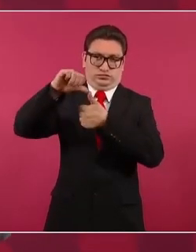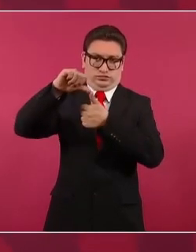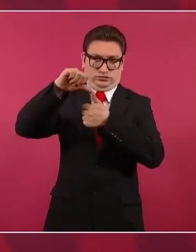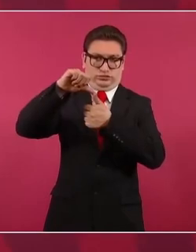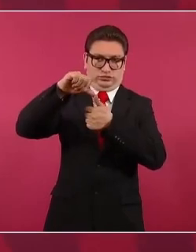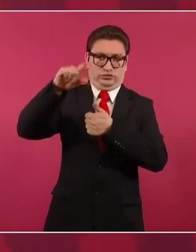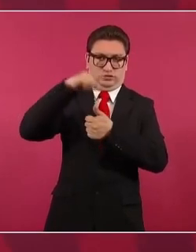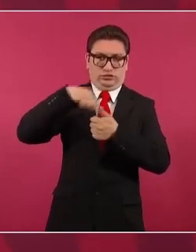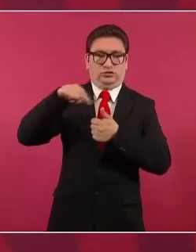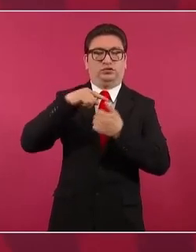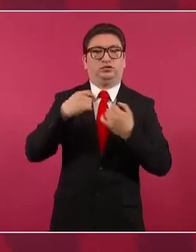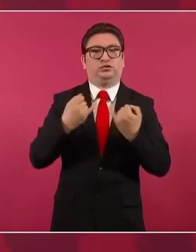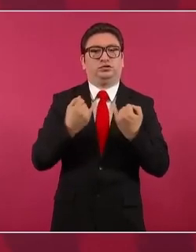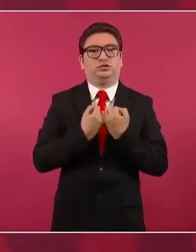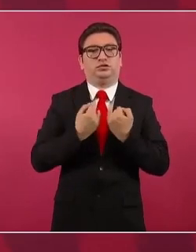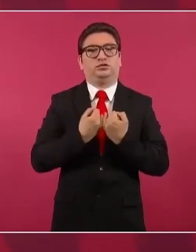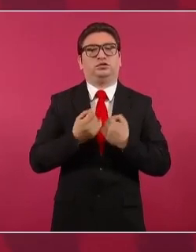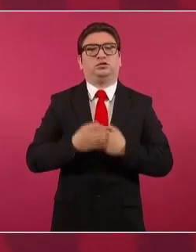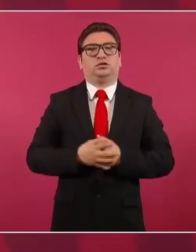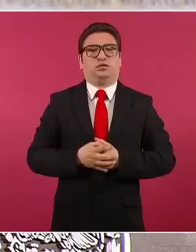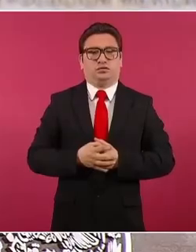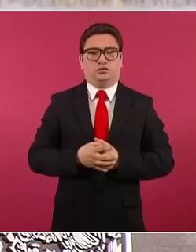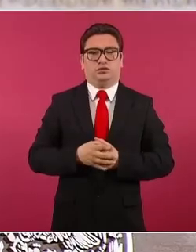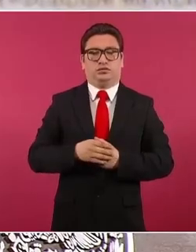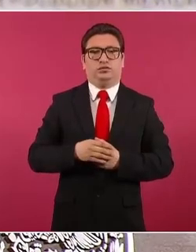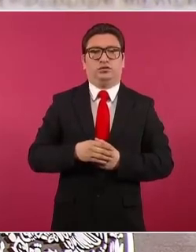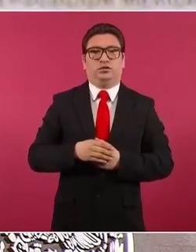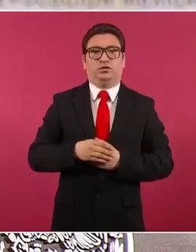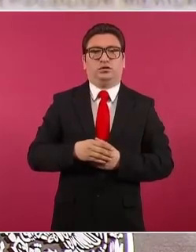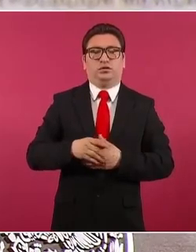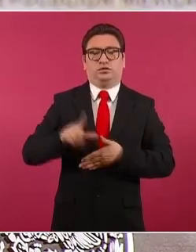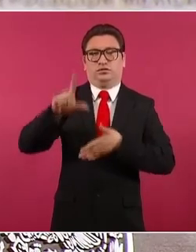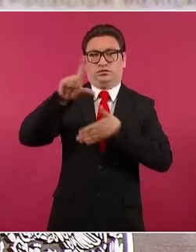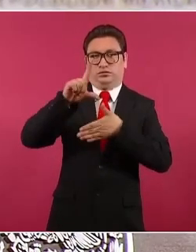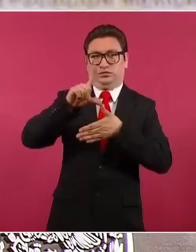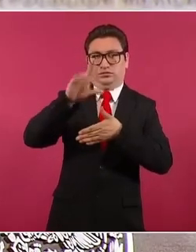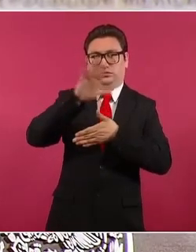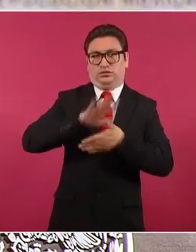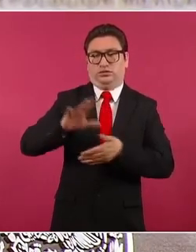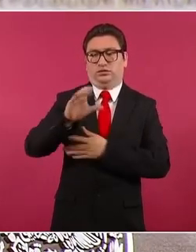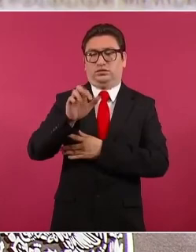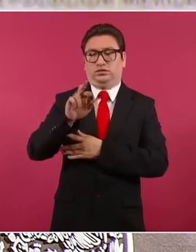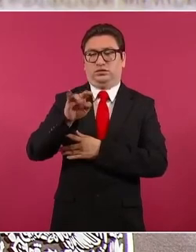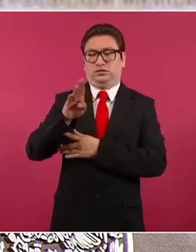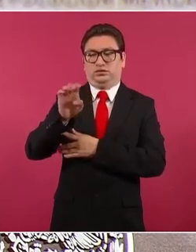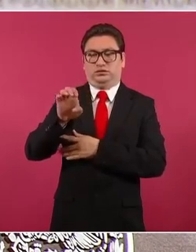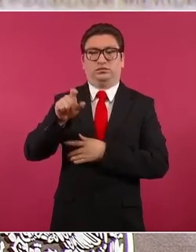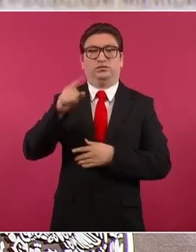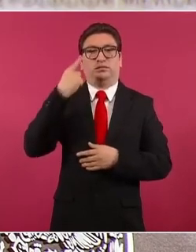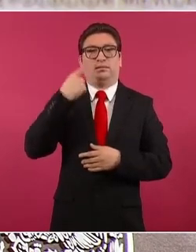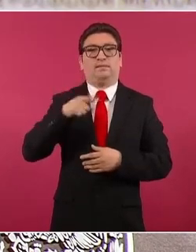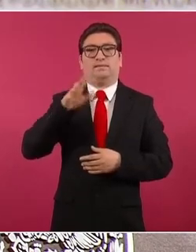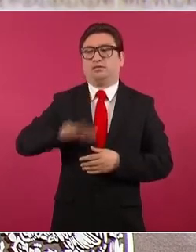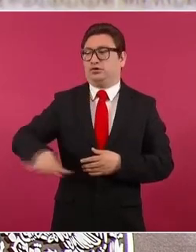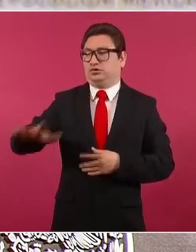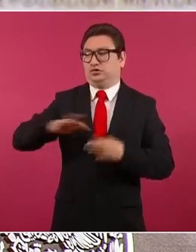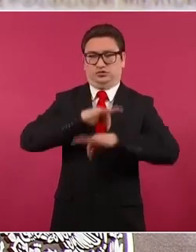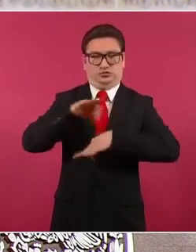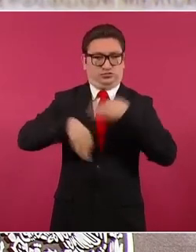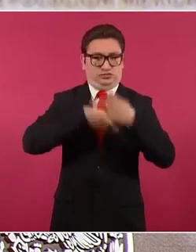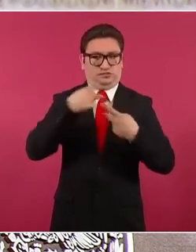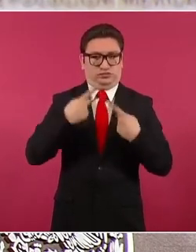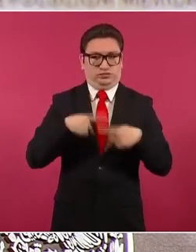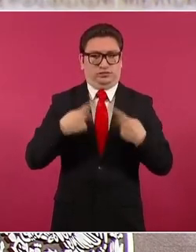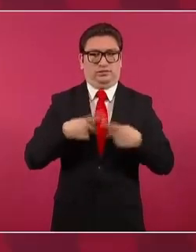América Latina, del Caribe, para que la gente no se vea